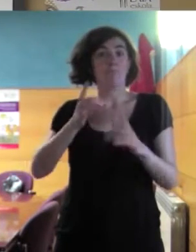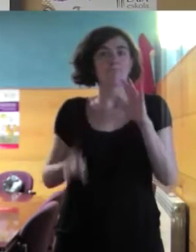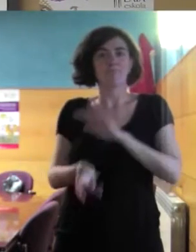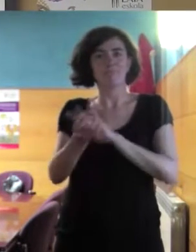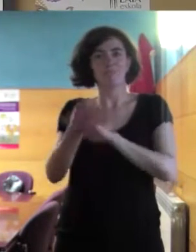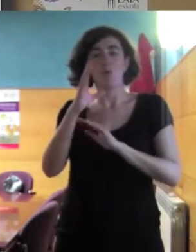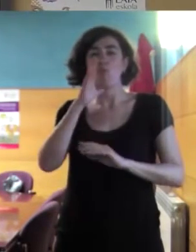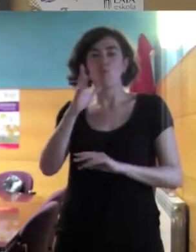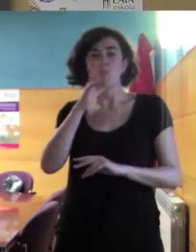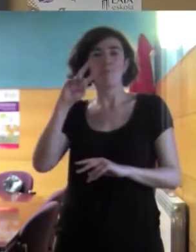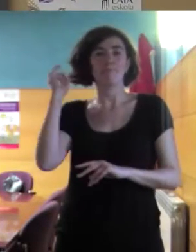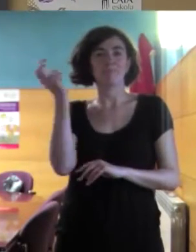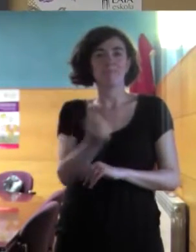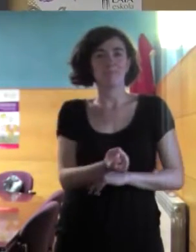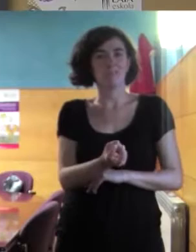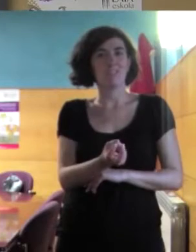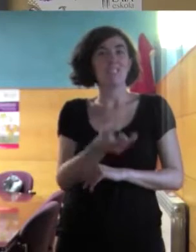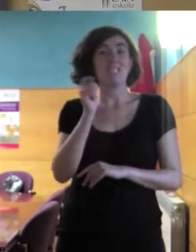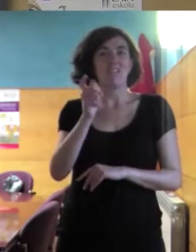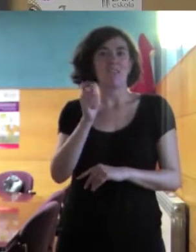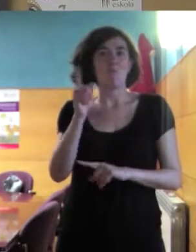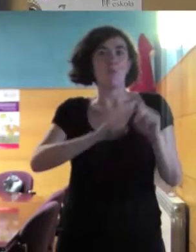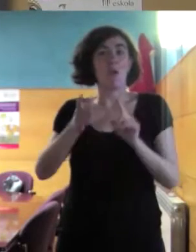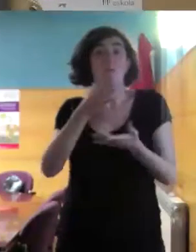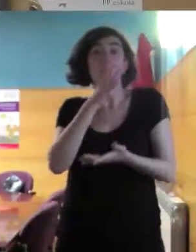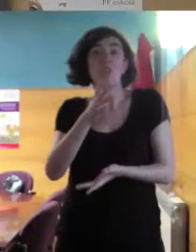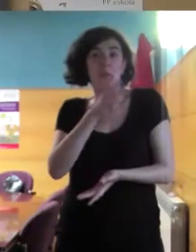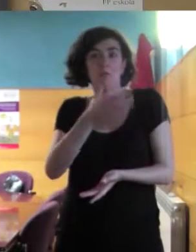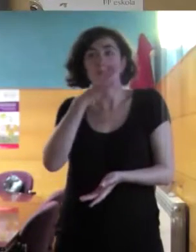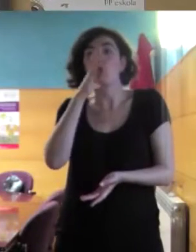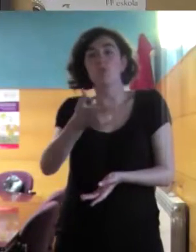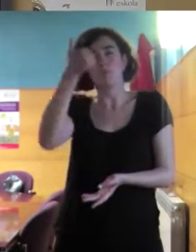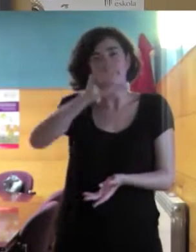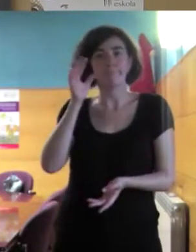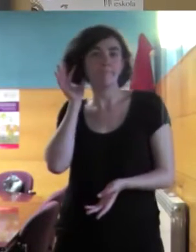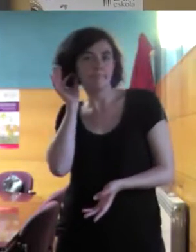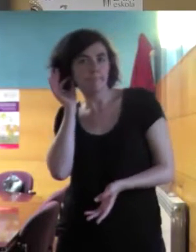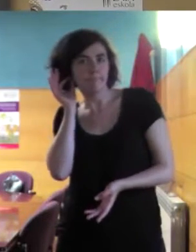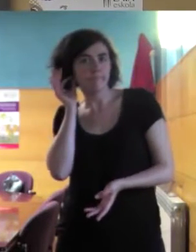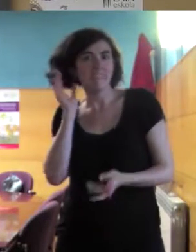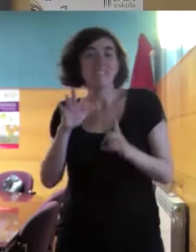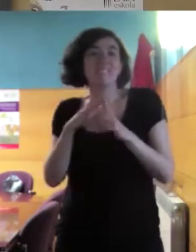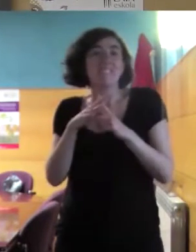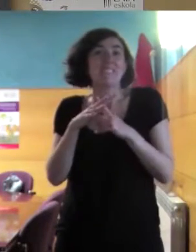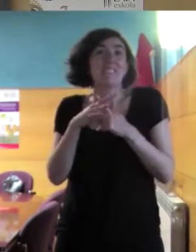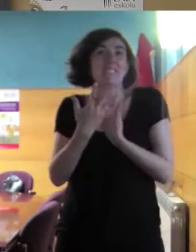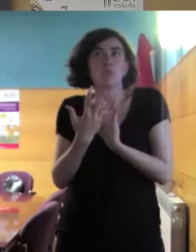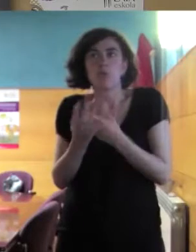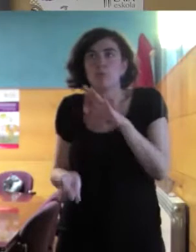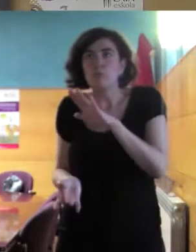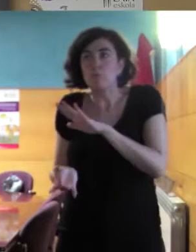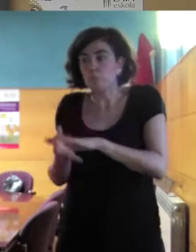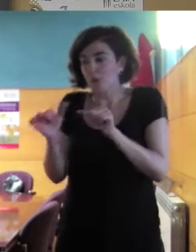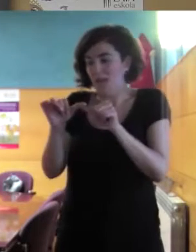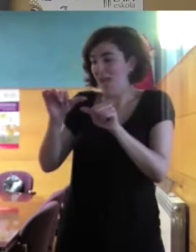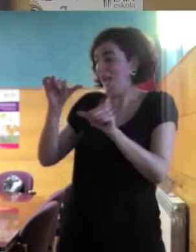territorio tienen que ver con el género. Surgen dilemas y situaciones que no habíamos conocido hasta